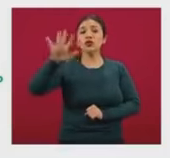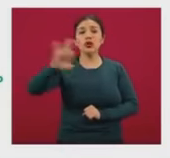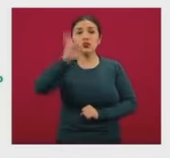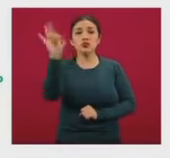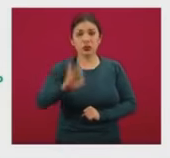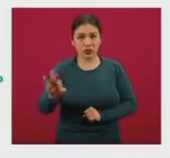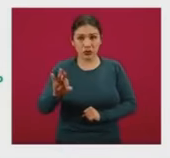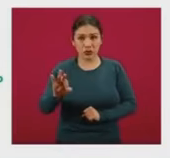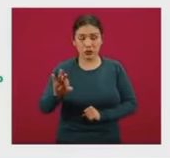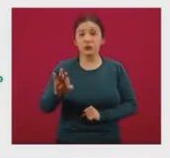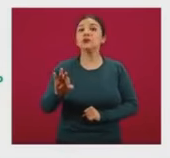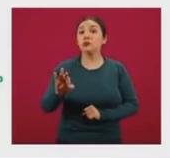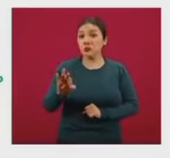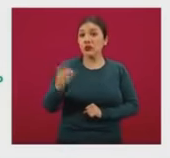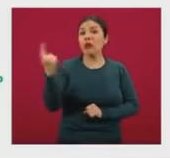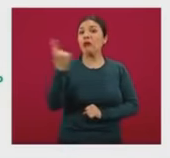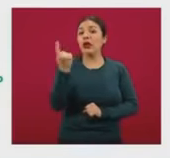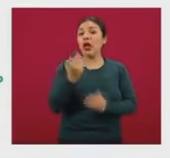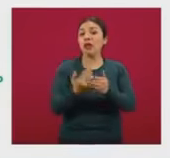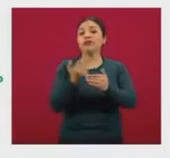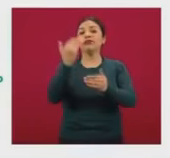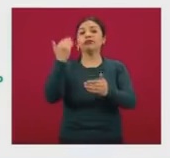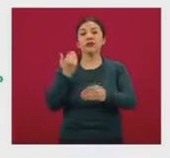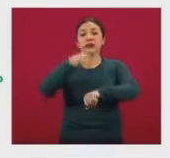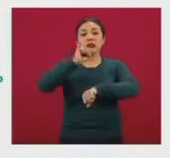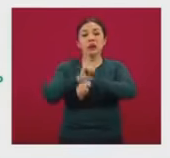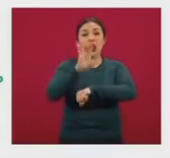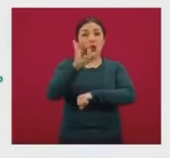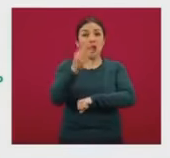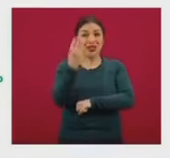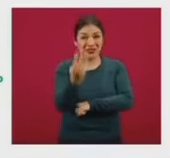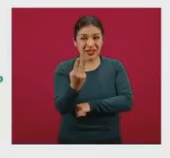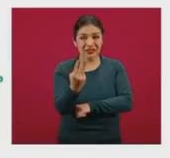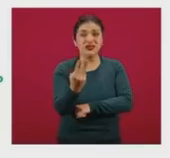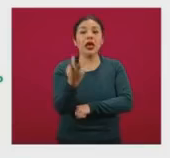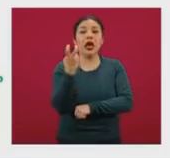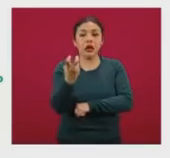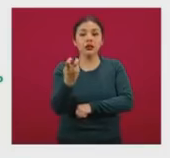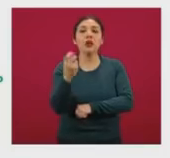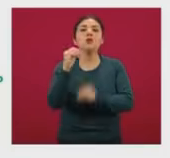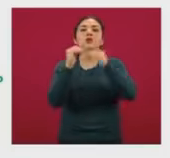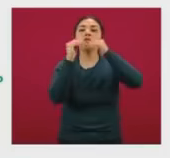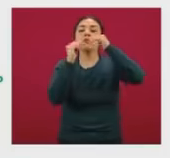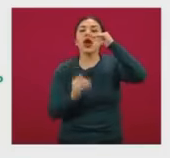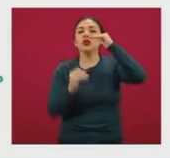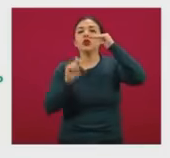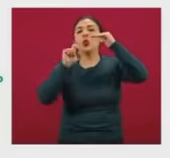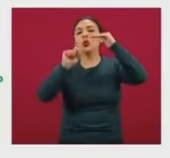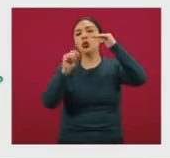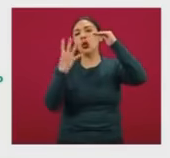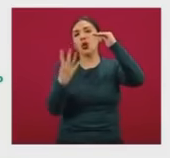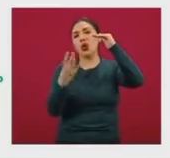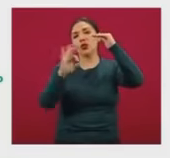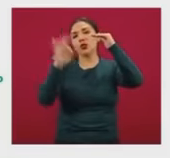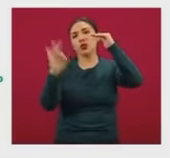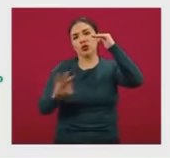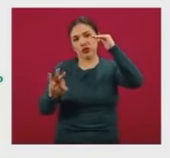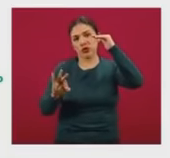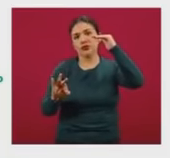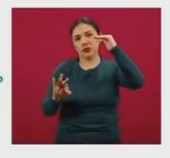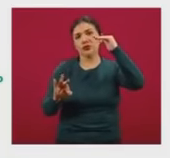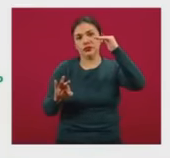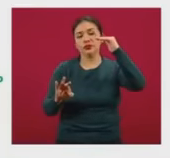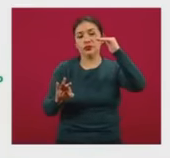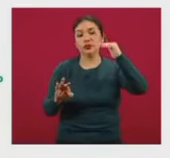y si lo comparamos con lo que teníamos en la semana 43, esta es una reducción de .4 puntos